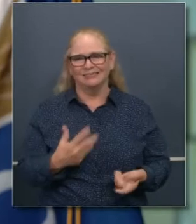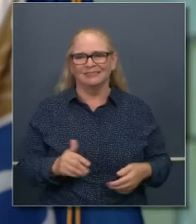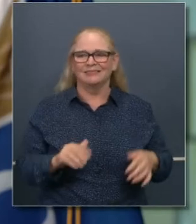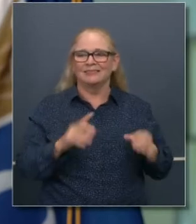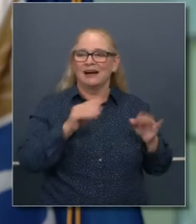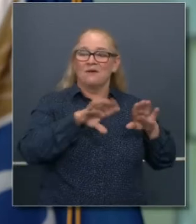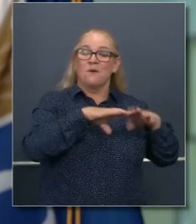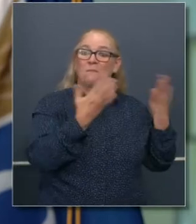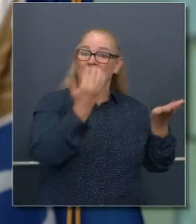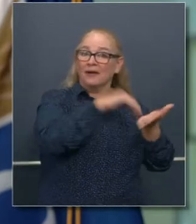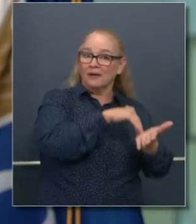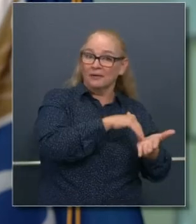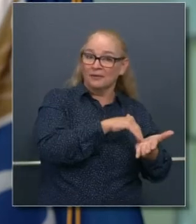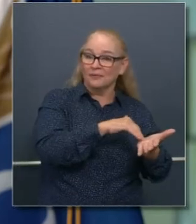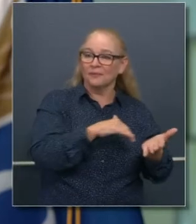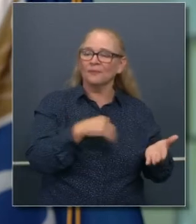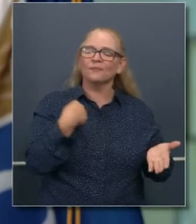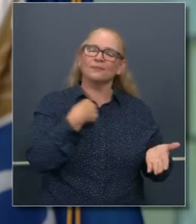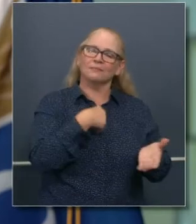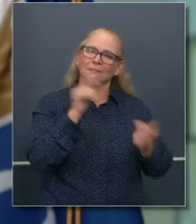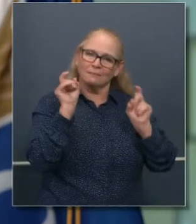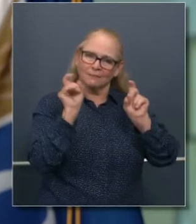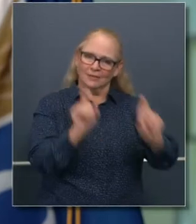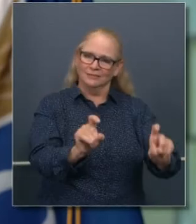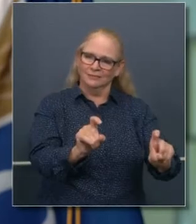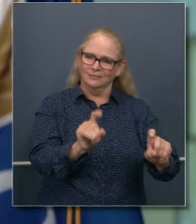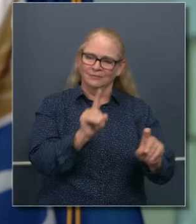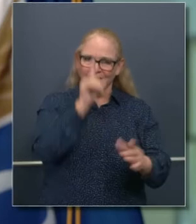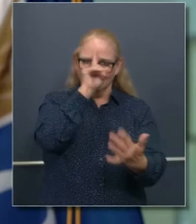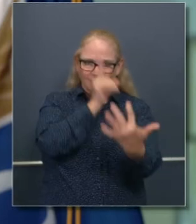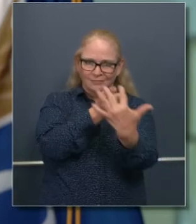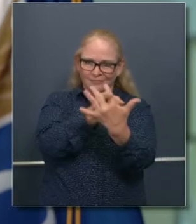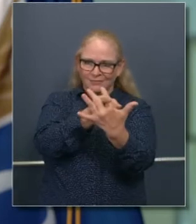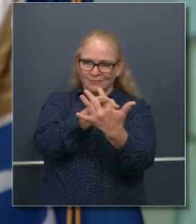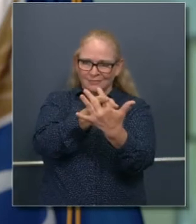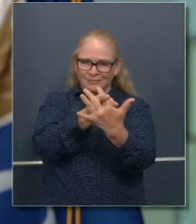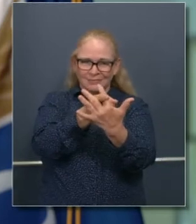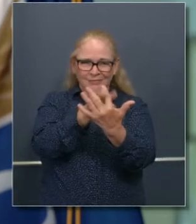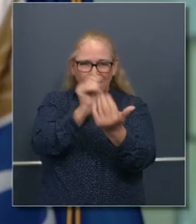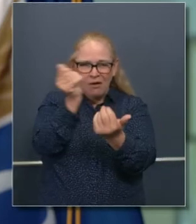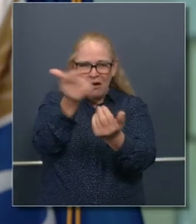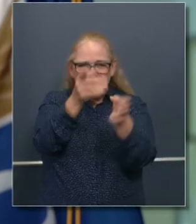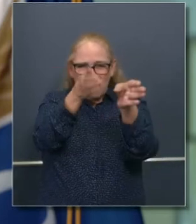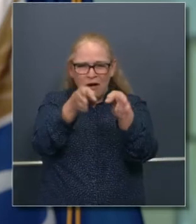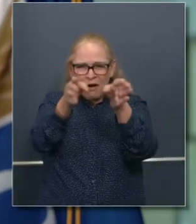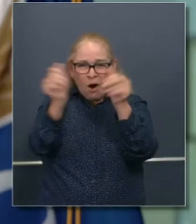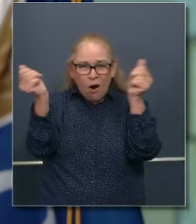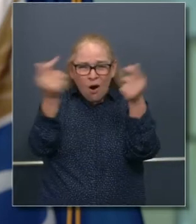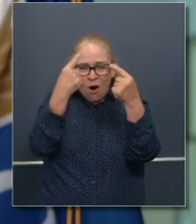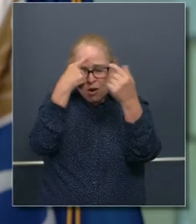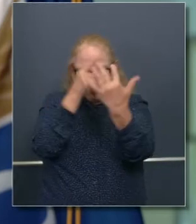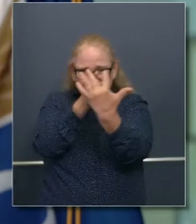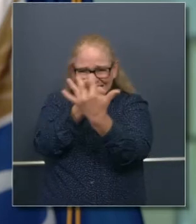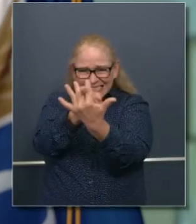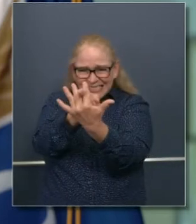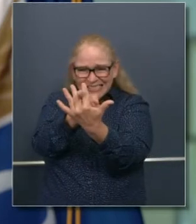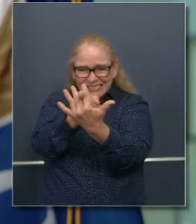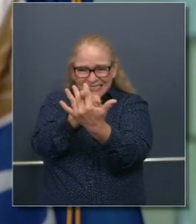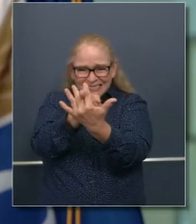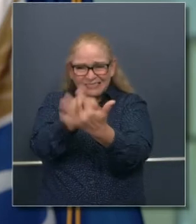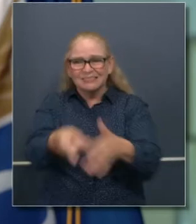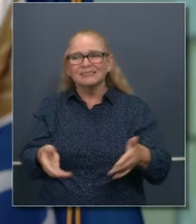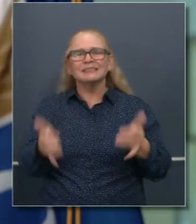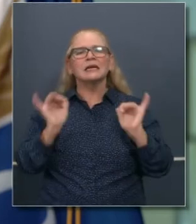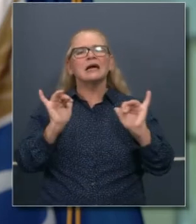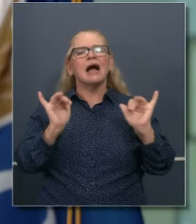uso continuo del uso de las herramientas y las reglas. Tenemos que tener conciencia clara de